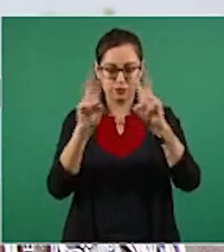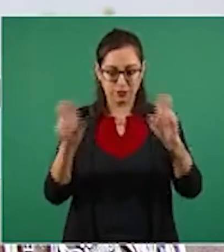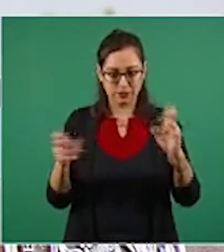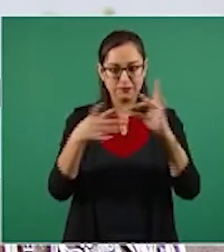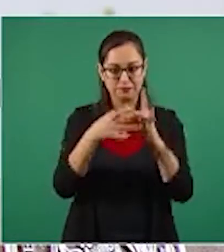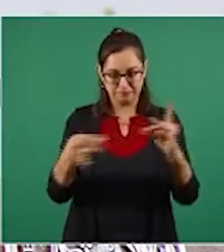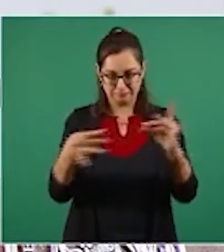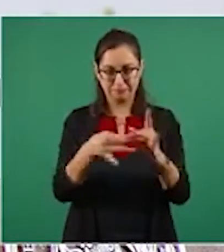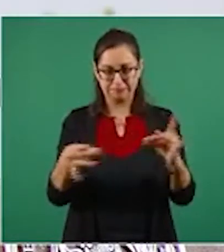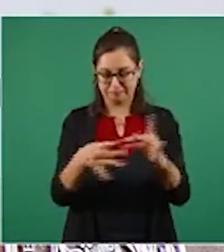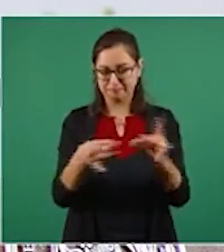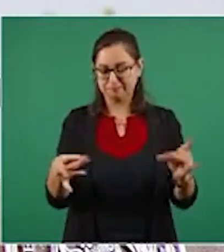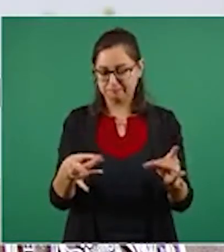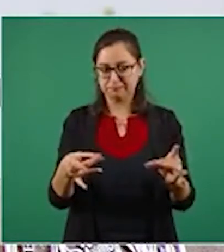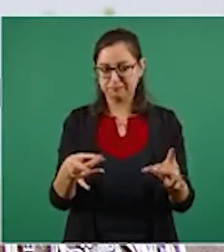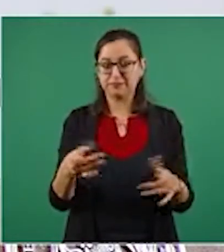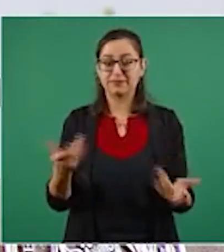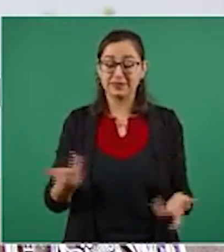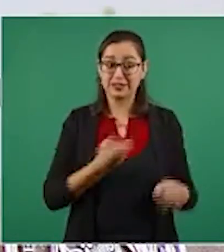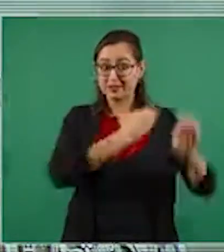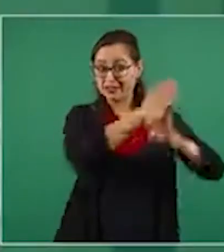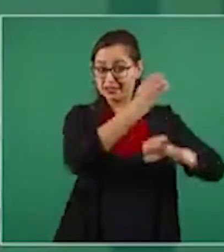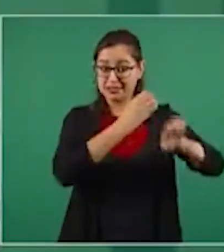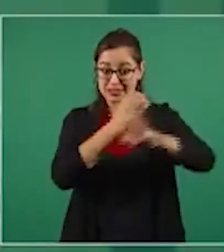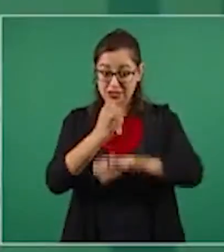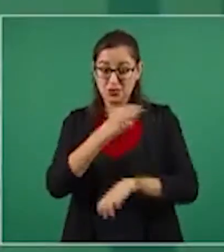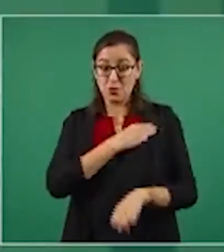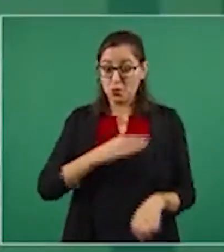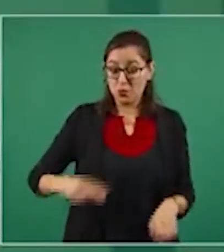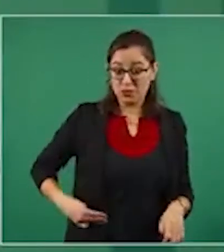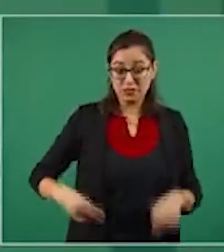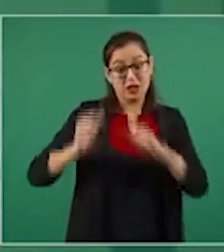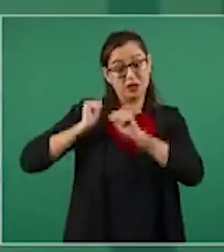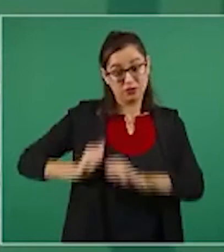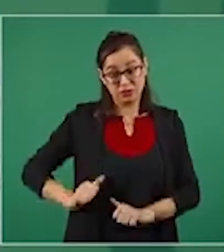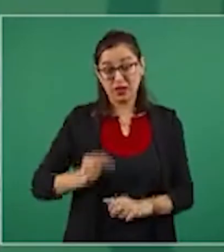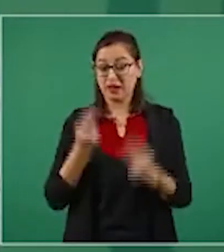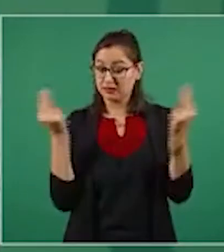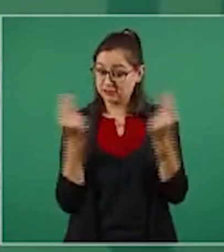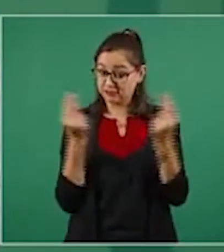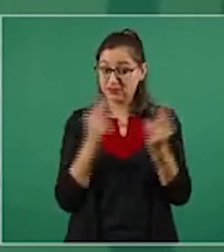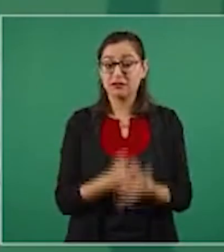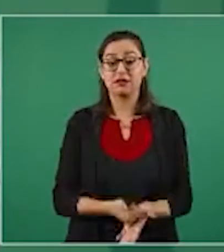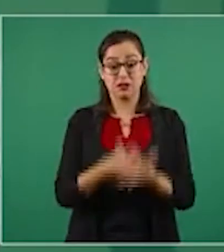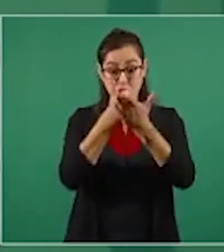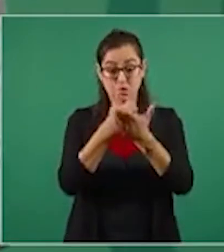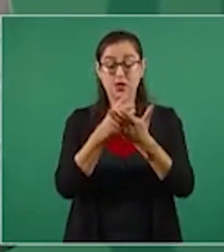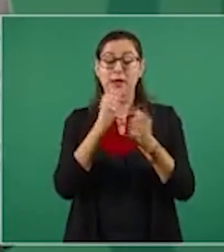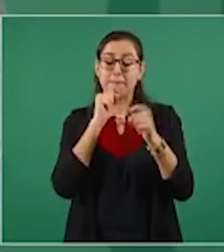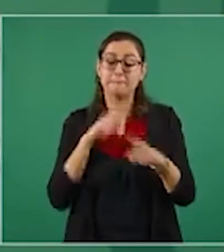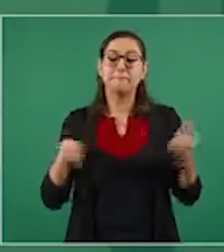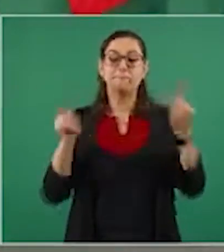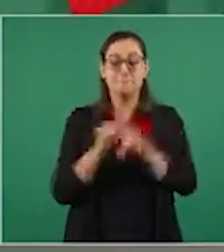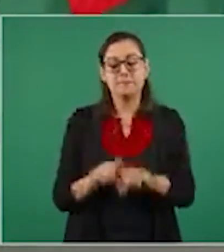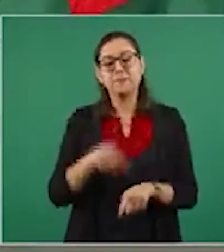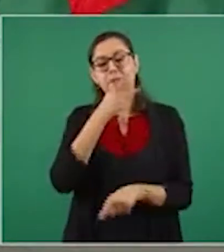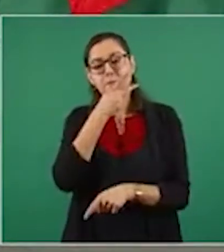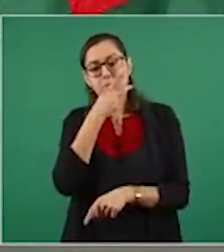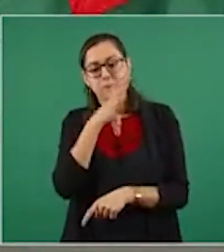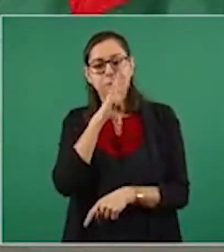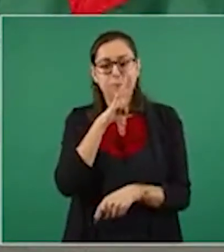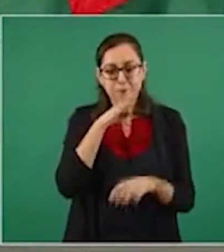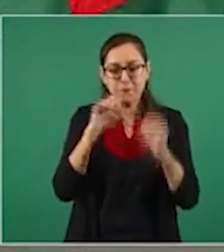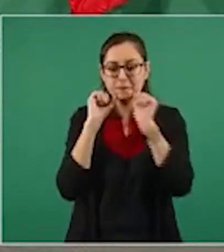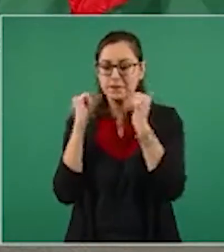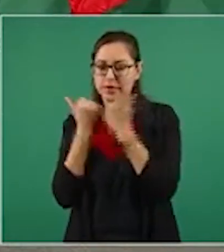del apoyo de autoridades estatales, municipales, también de las sociedades de madres, de padres, de